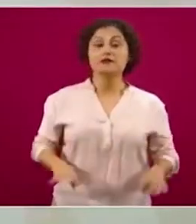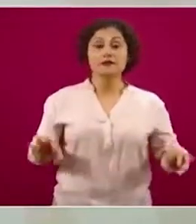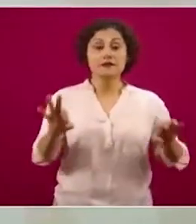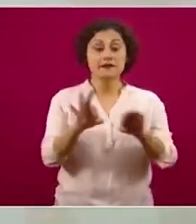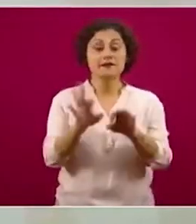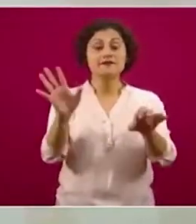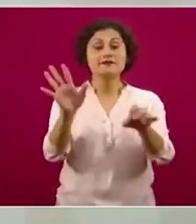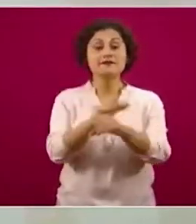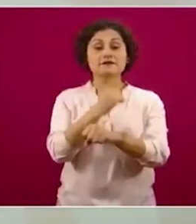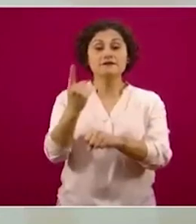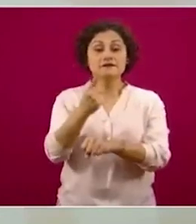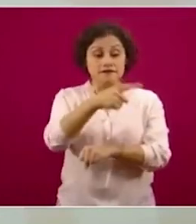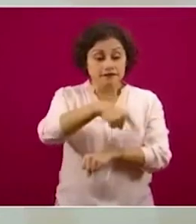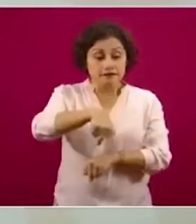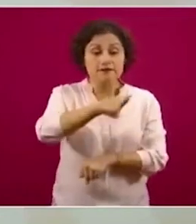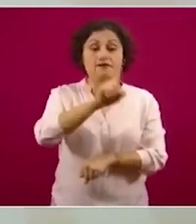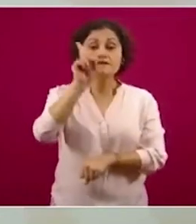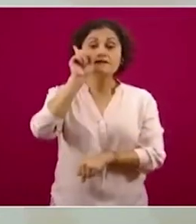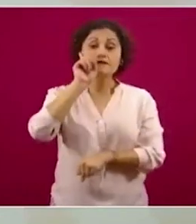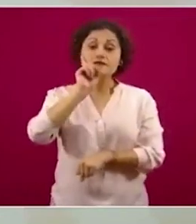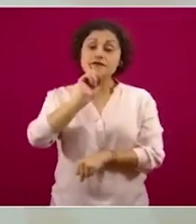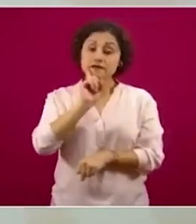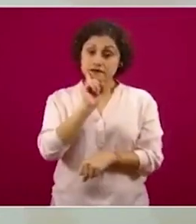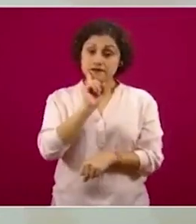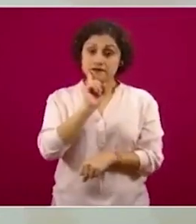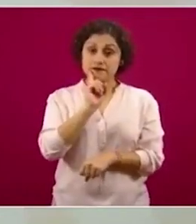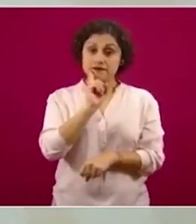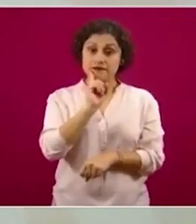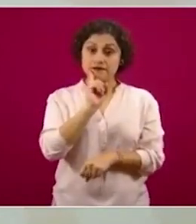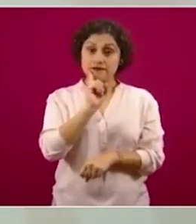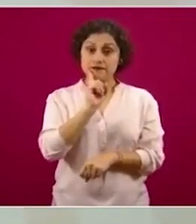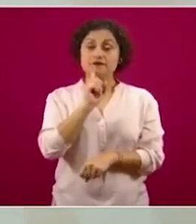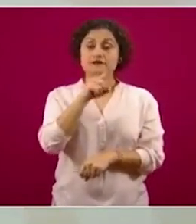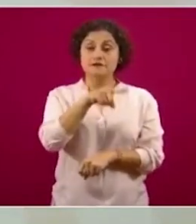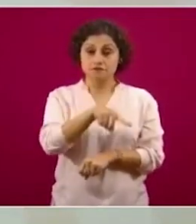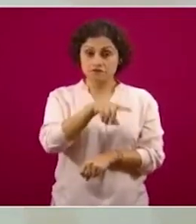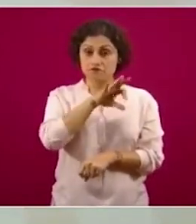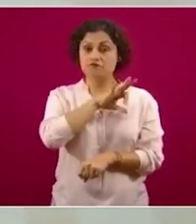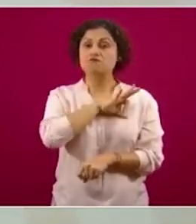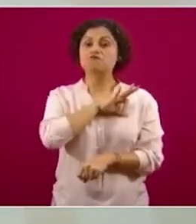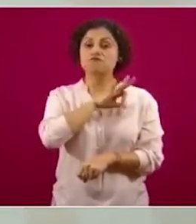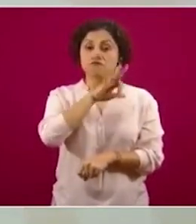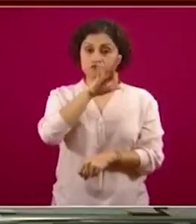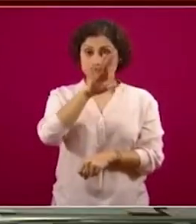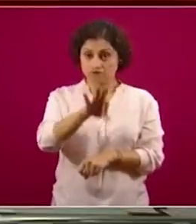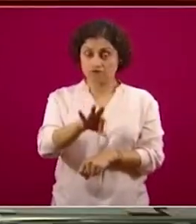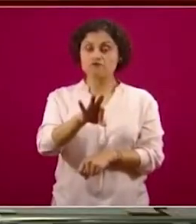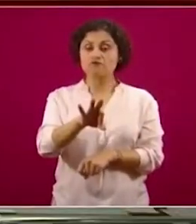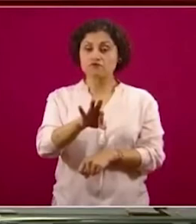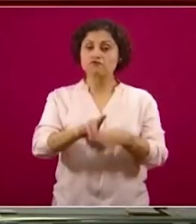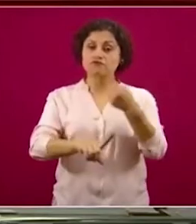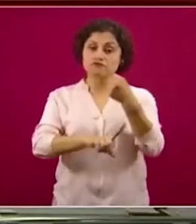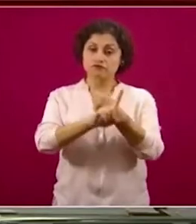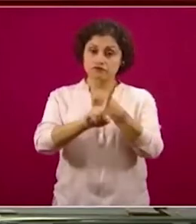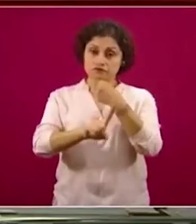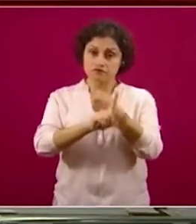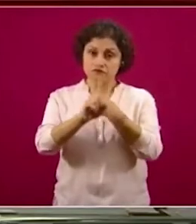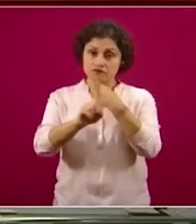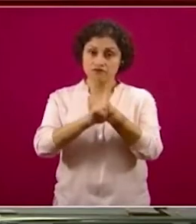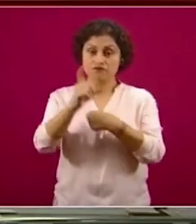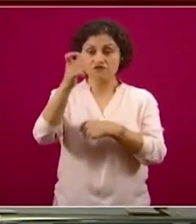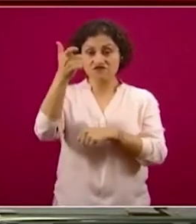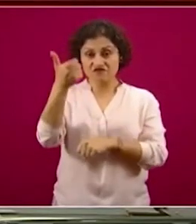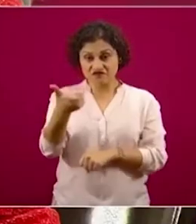mujeres van a estar en condiciones de mitigar los efectos económicos del COVID-19